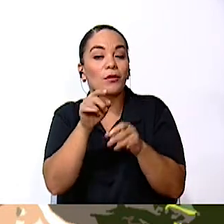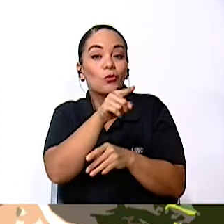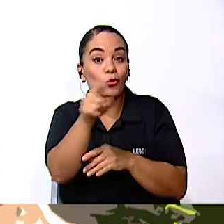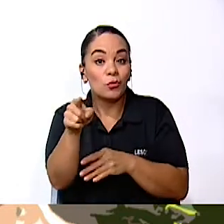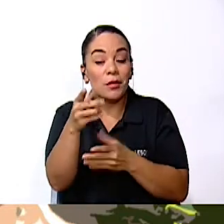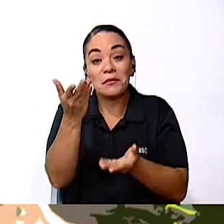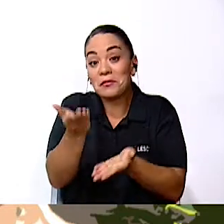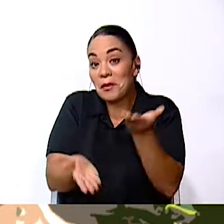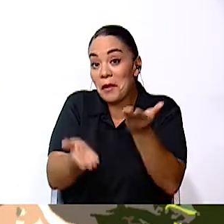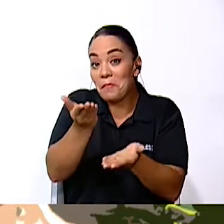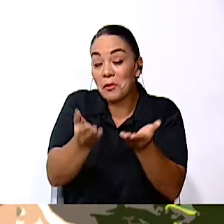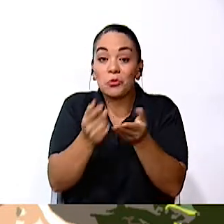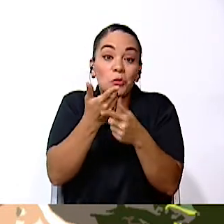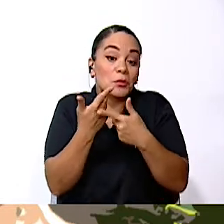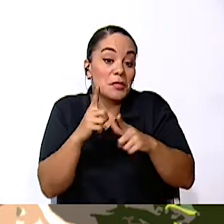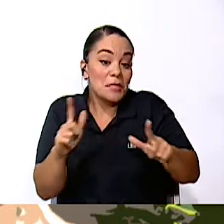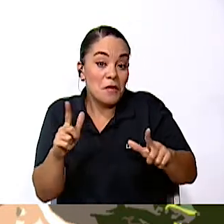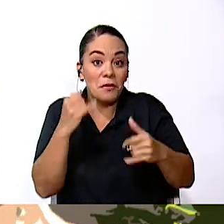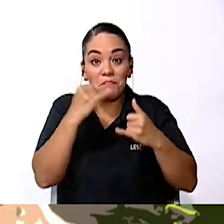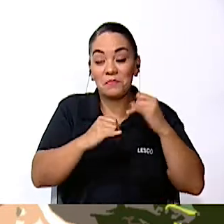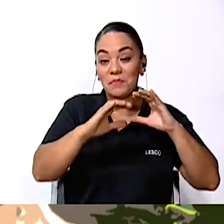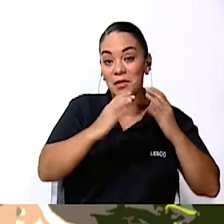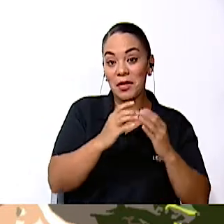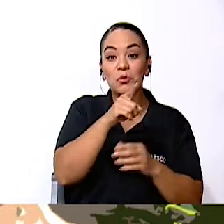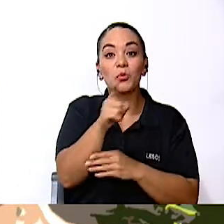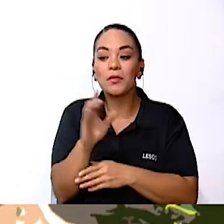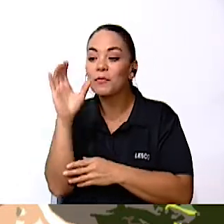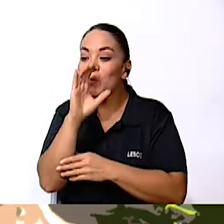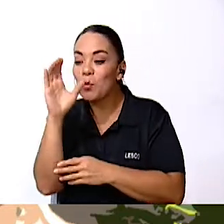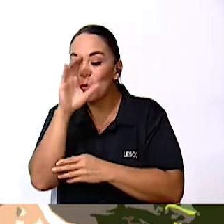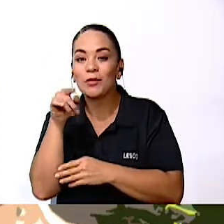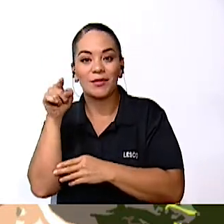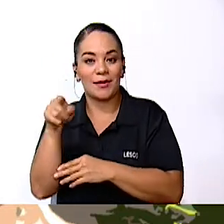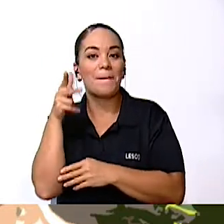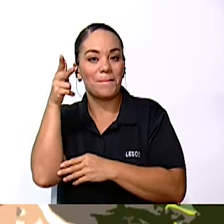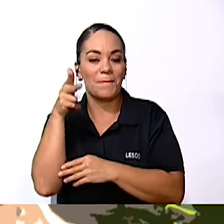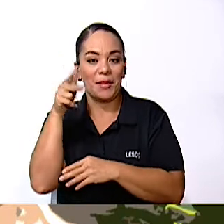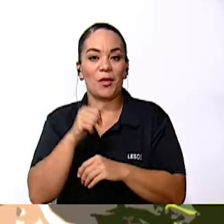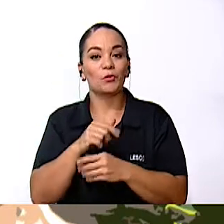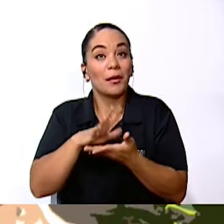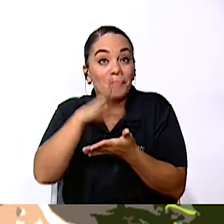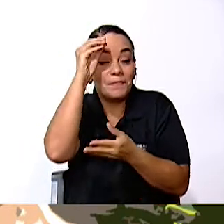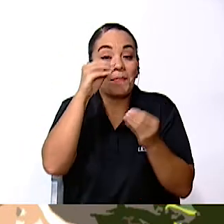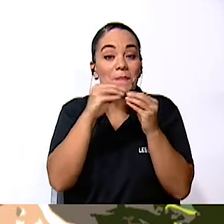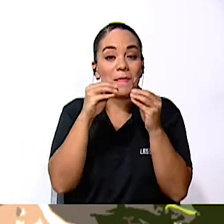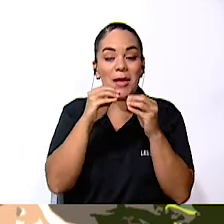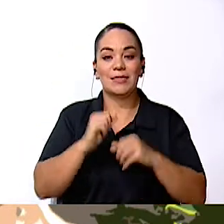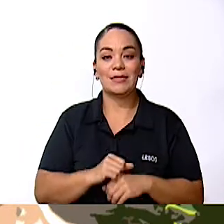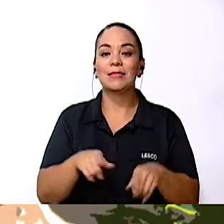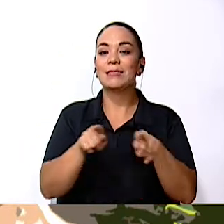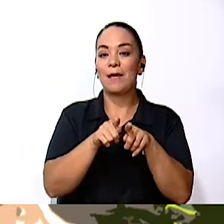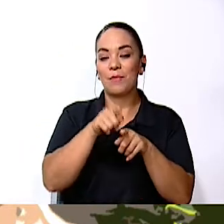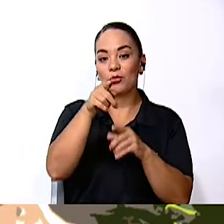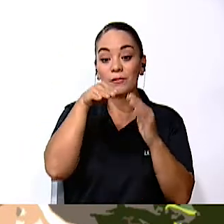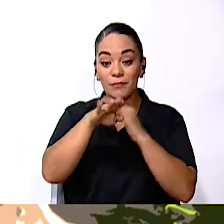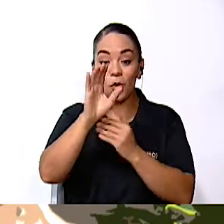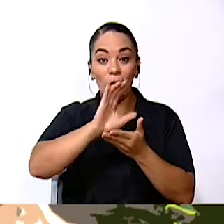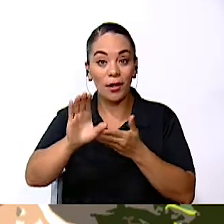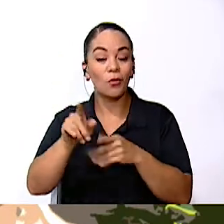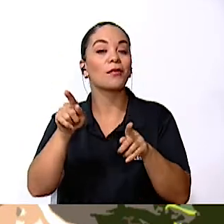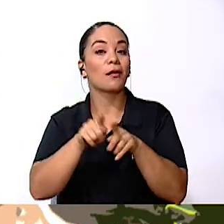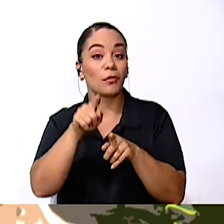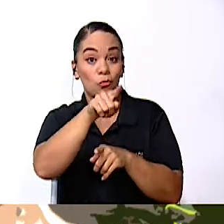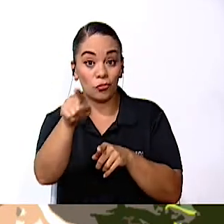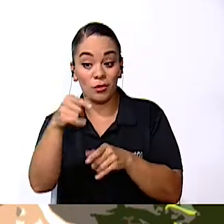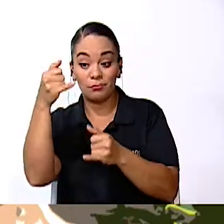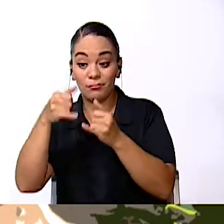ratito, tal vez cuando terminan la clase Pues vayan y busquen y reafirman así sus conocimientos Igual cuando estén en el colegio Llegan a la